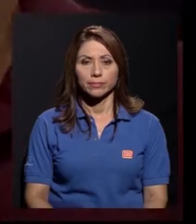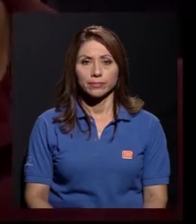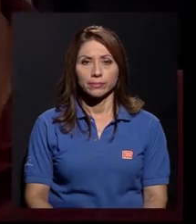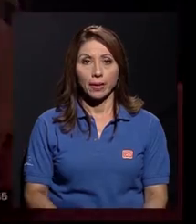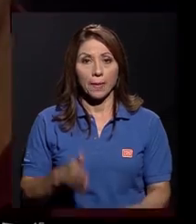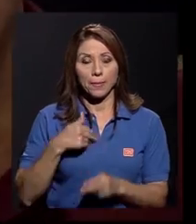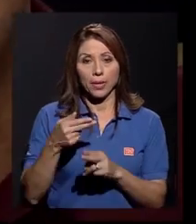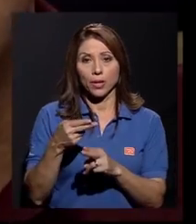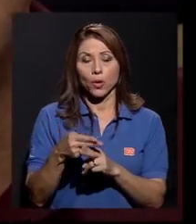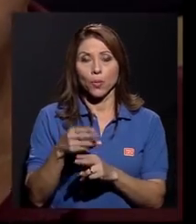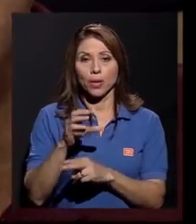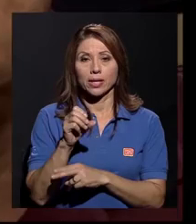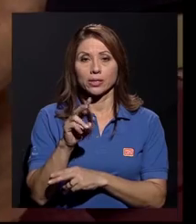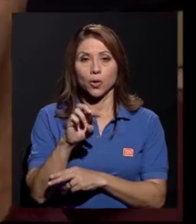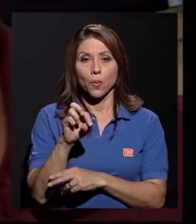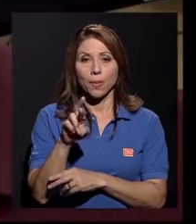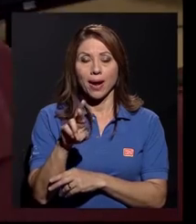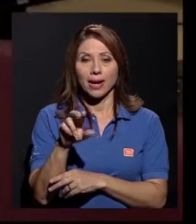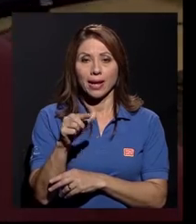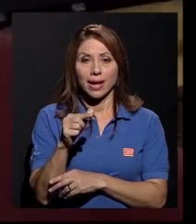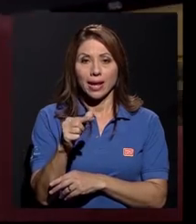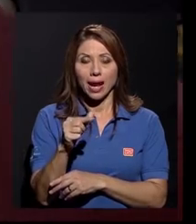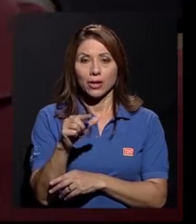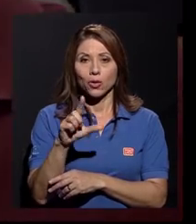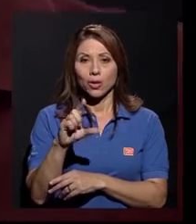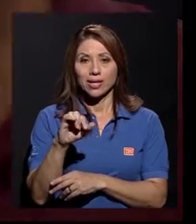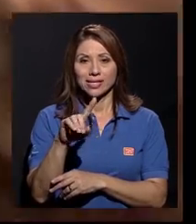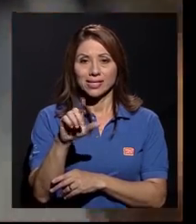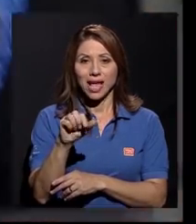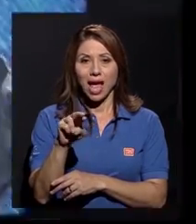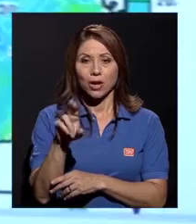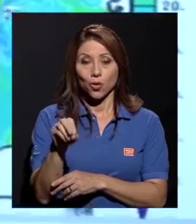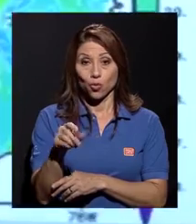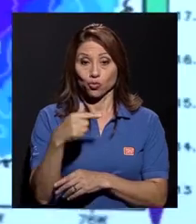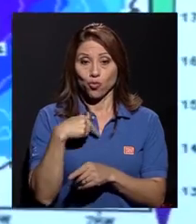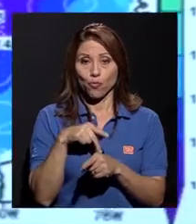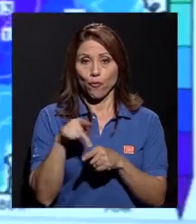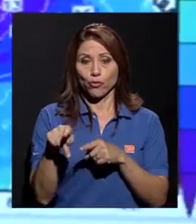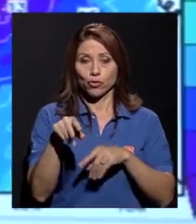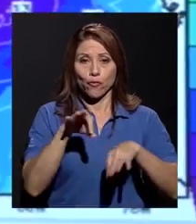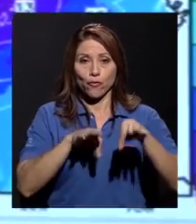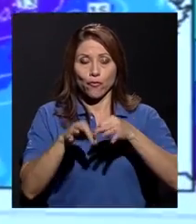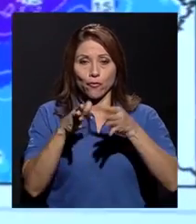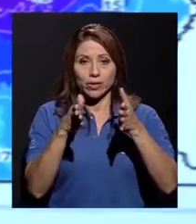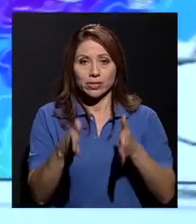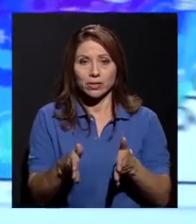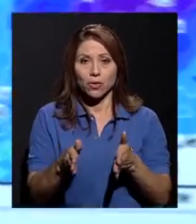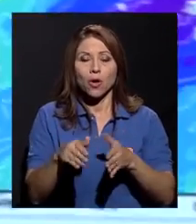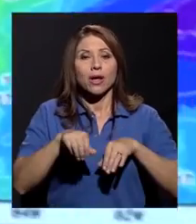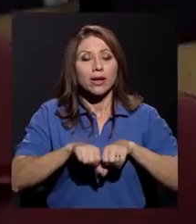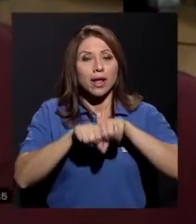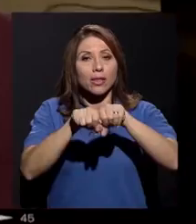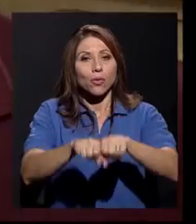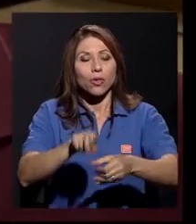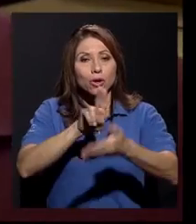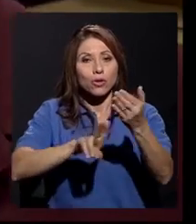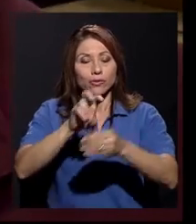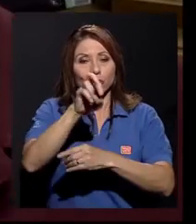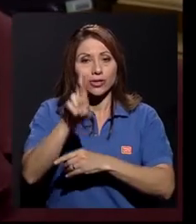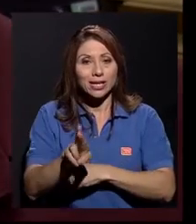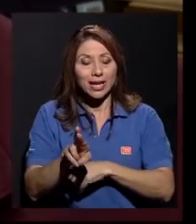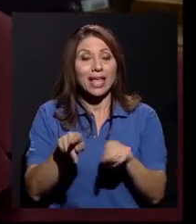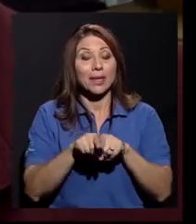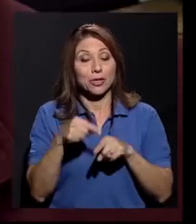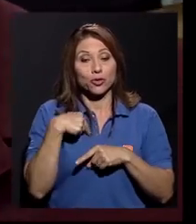Mi nombre es Omar Gerardo Lizano, soy físico de profesión, graduado en la Universidad de Costa Rica y oceanógrafo